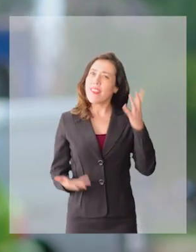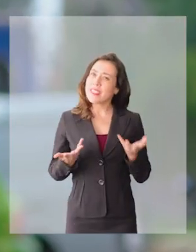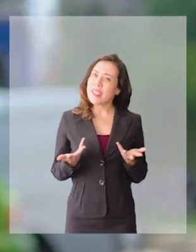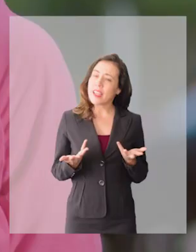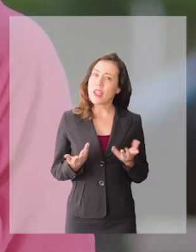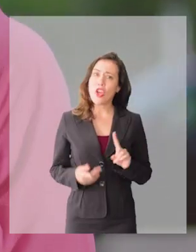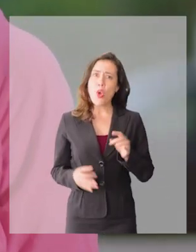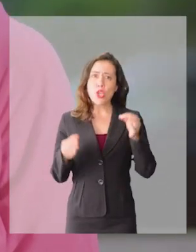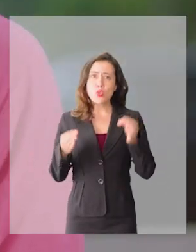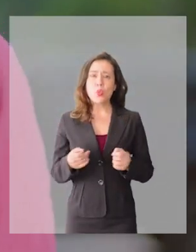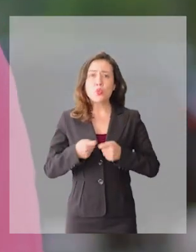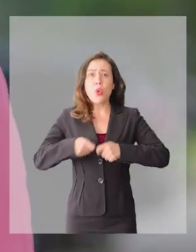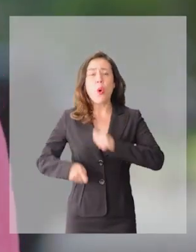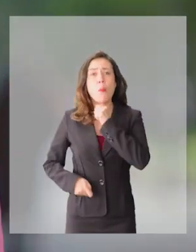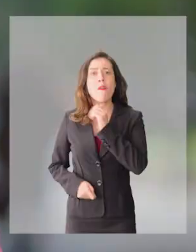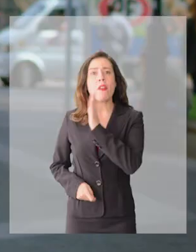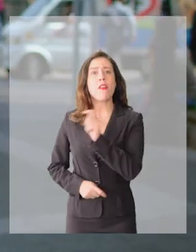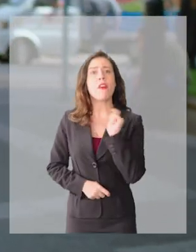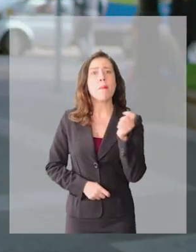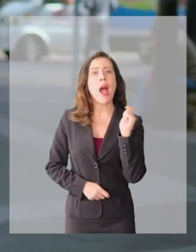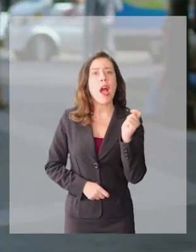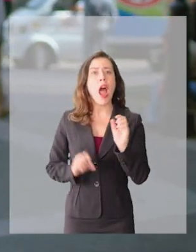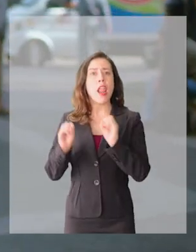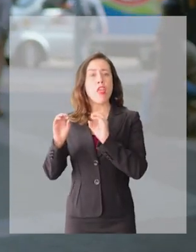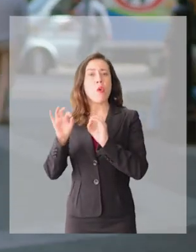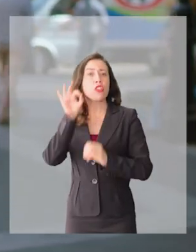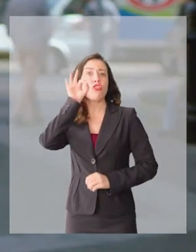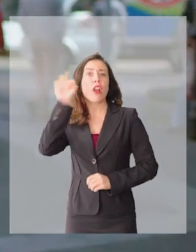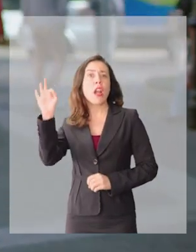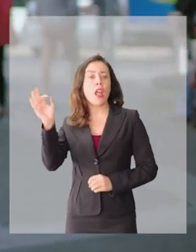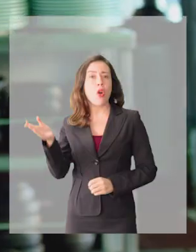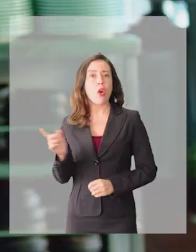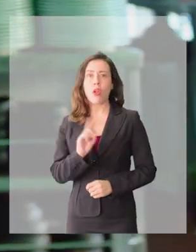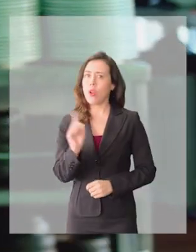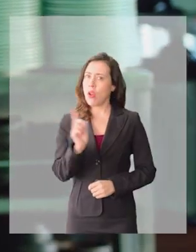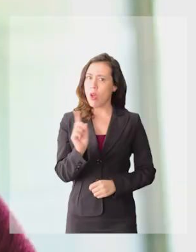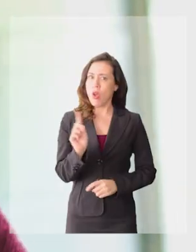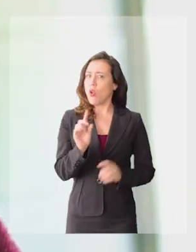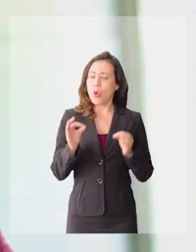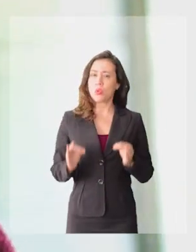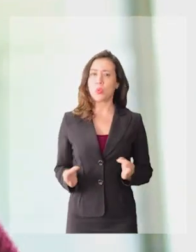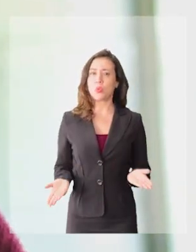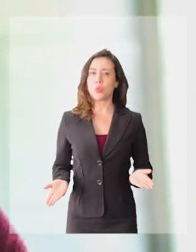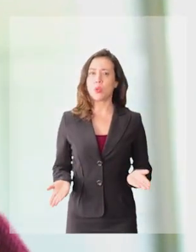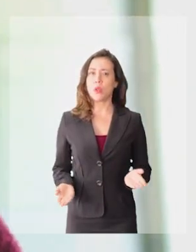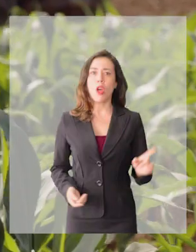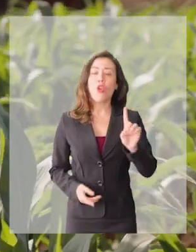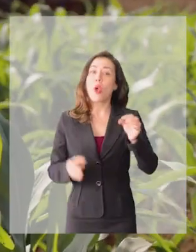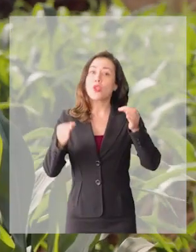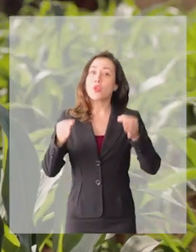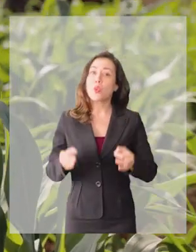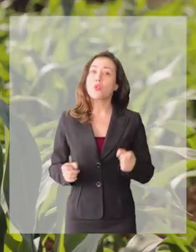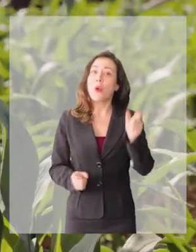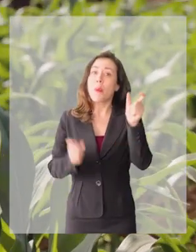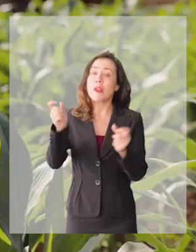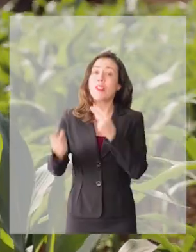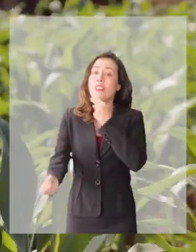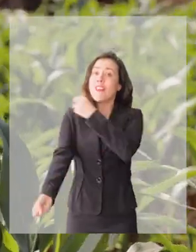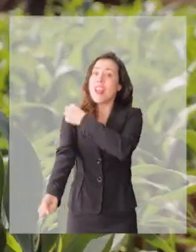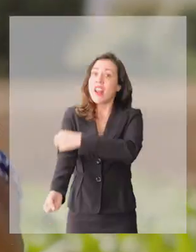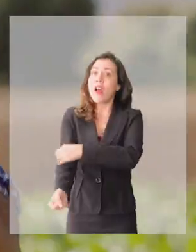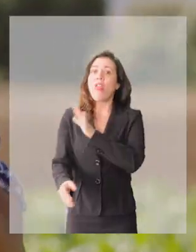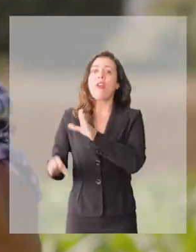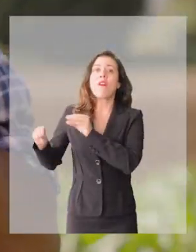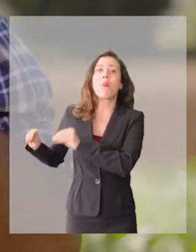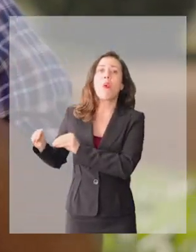¿Sabes qué? No es justo que un pobre tenga que pagar por la educación de un rico. No, no es justo. No es justo que el que viva en